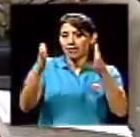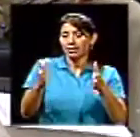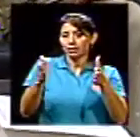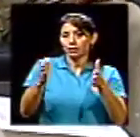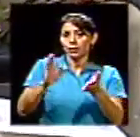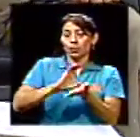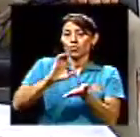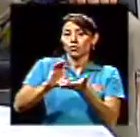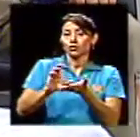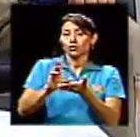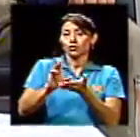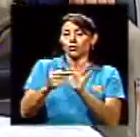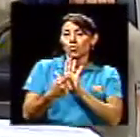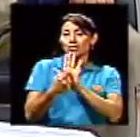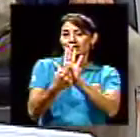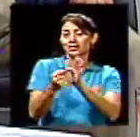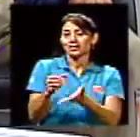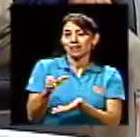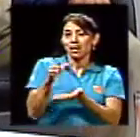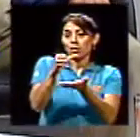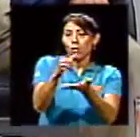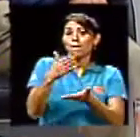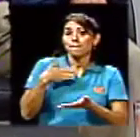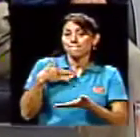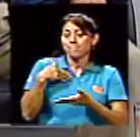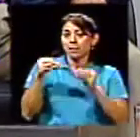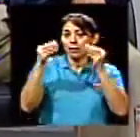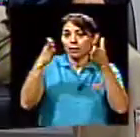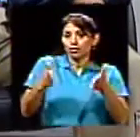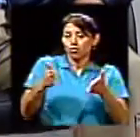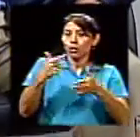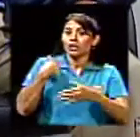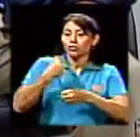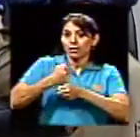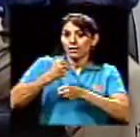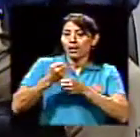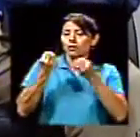profesor y además trabajé con él muchos años y éramos muy amigos.